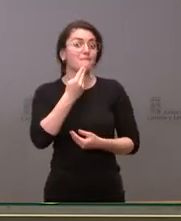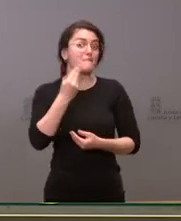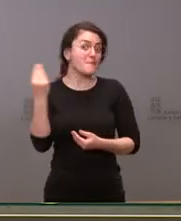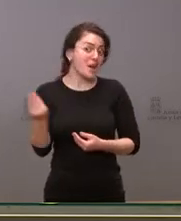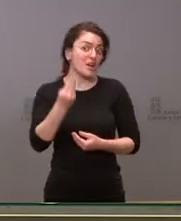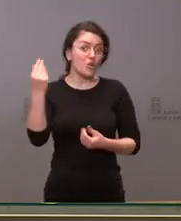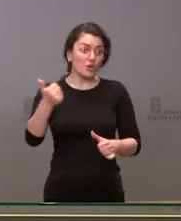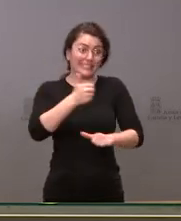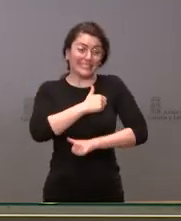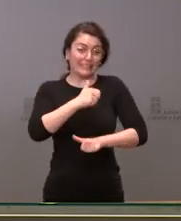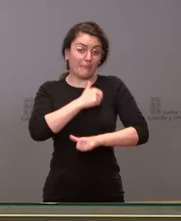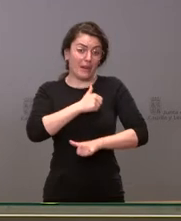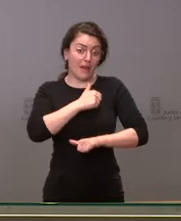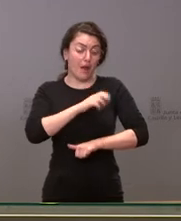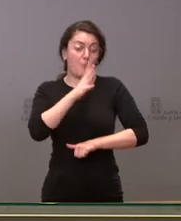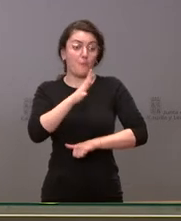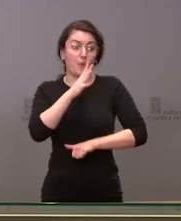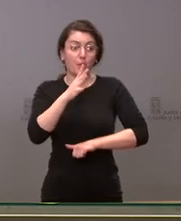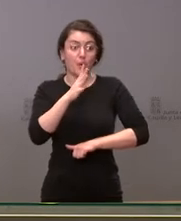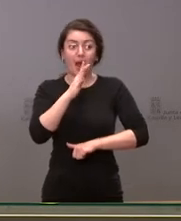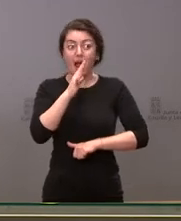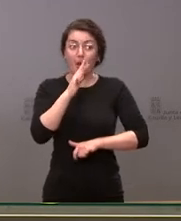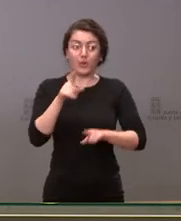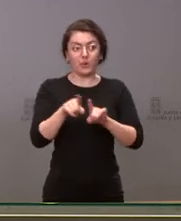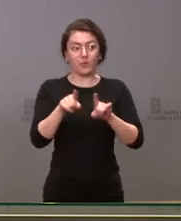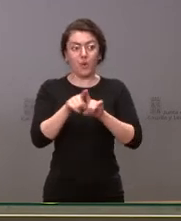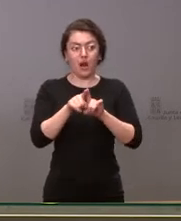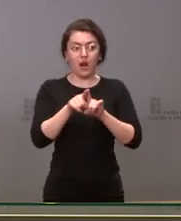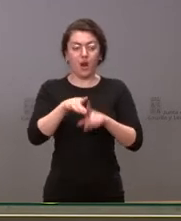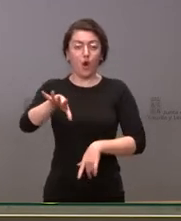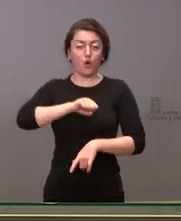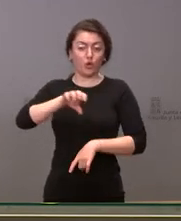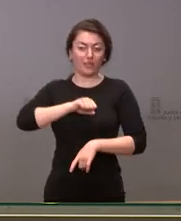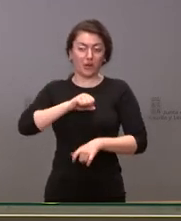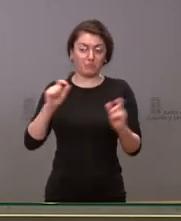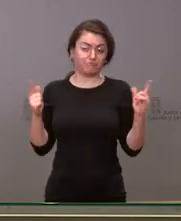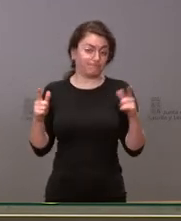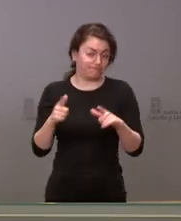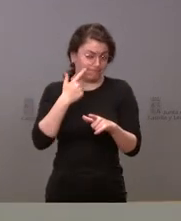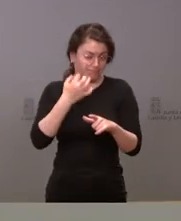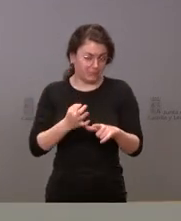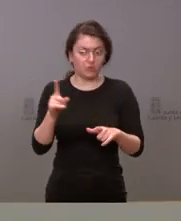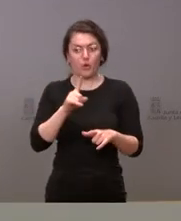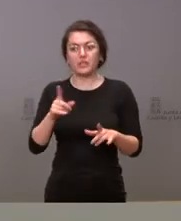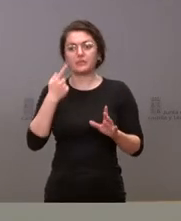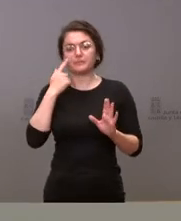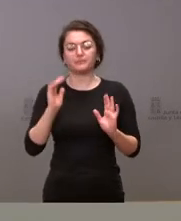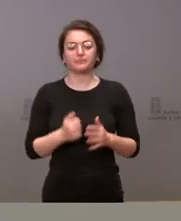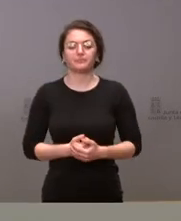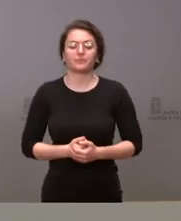decisión dado que el número de contagios tampoco ha registrado un descenso muy notable. Gracias. Sí, muchas gracias.